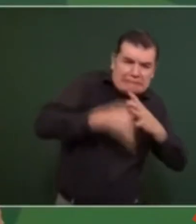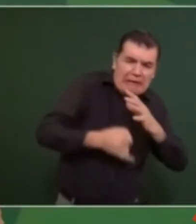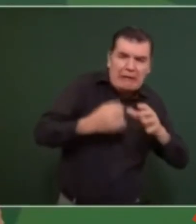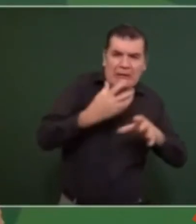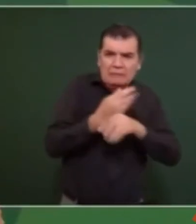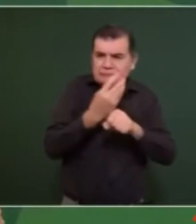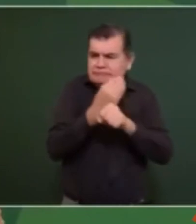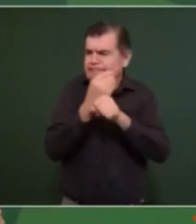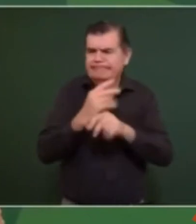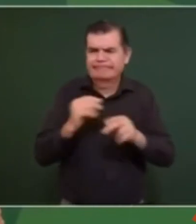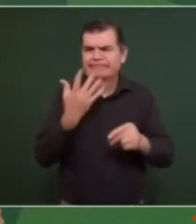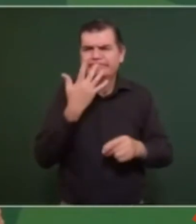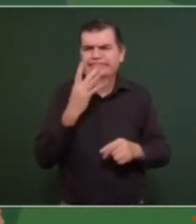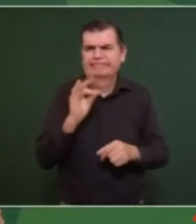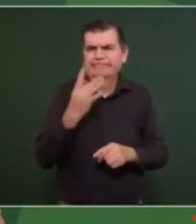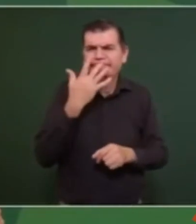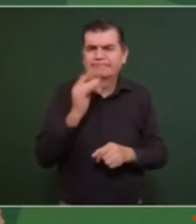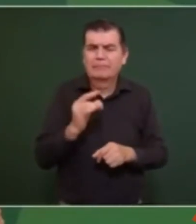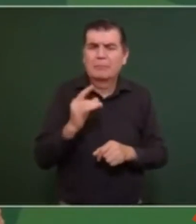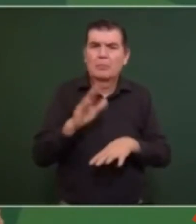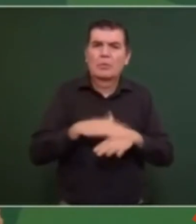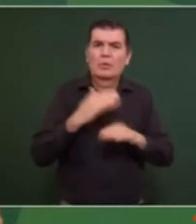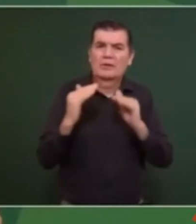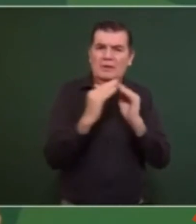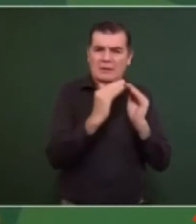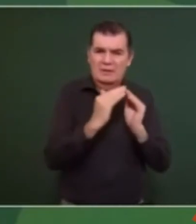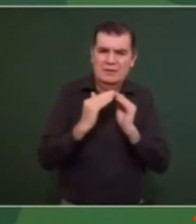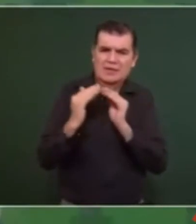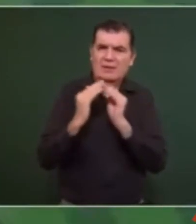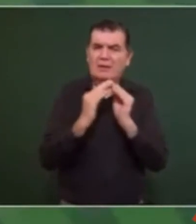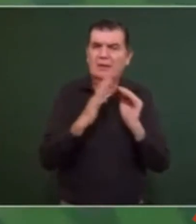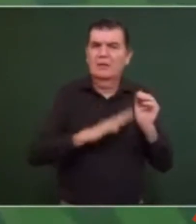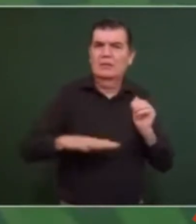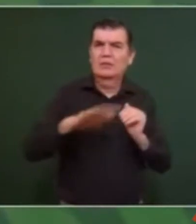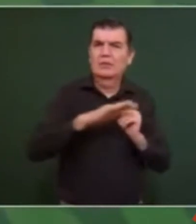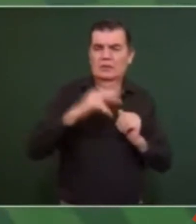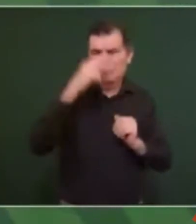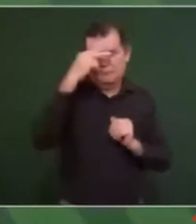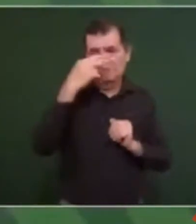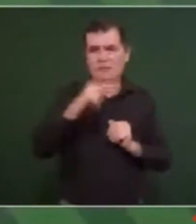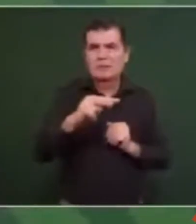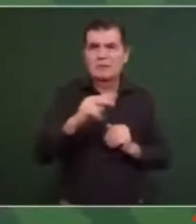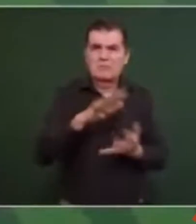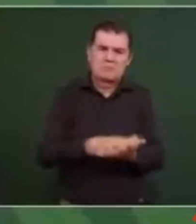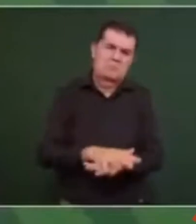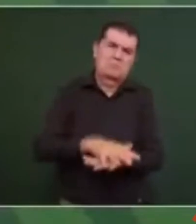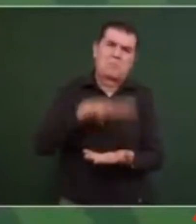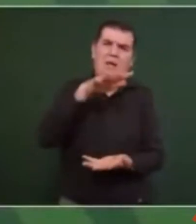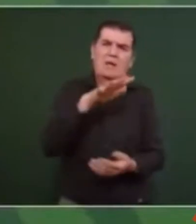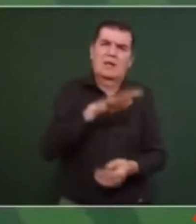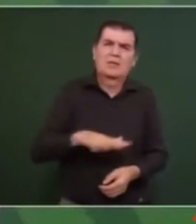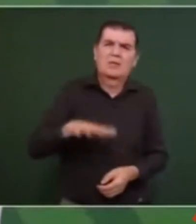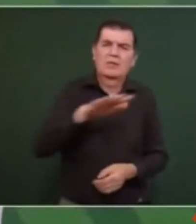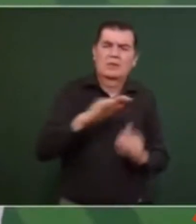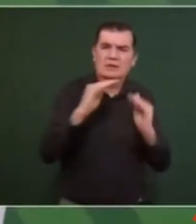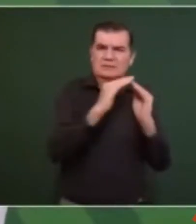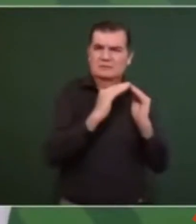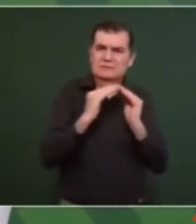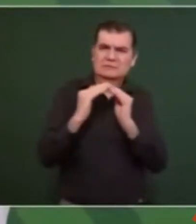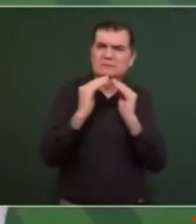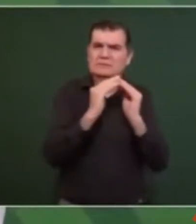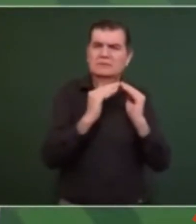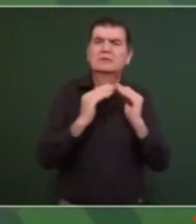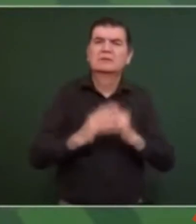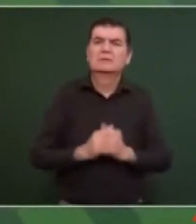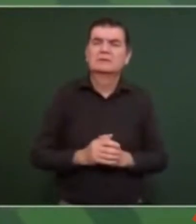Porque todas las viviendas de México, la mayoría de las viviendas de